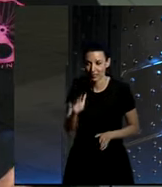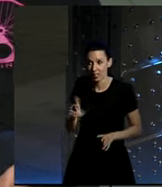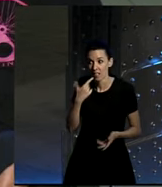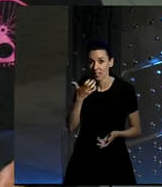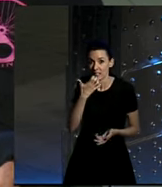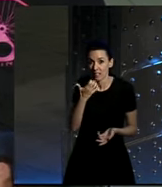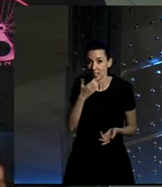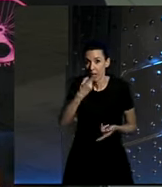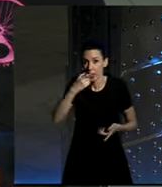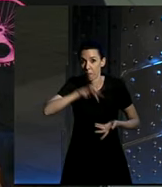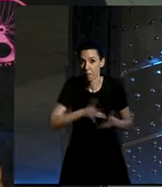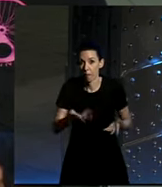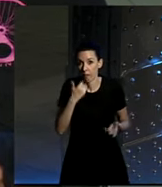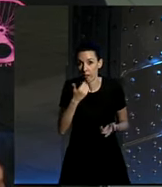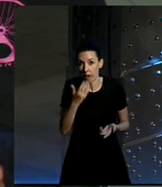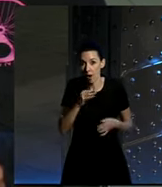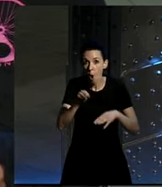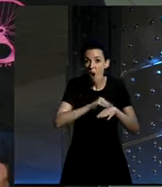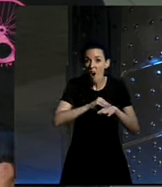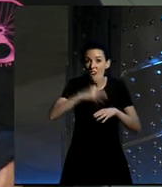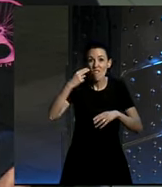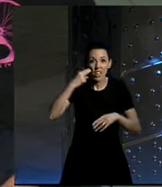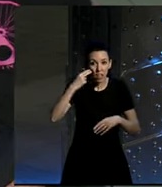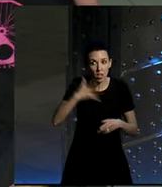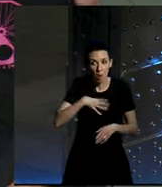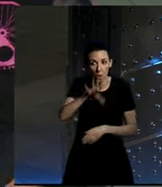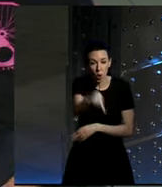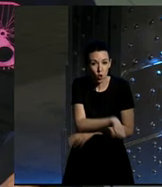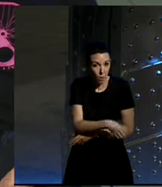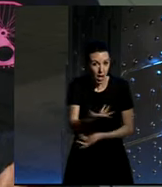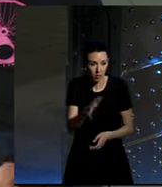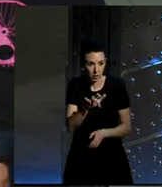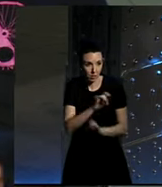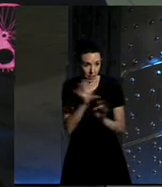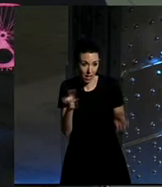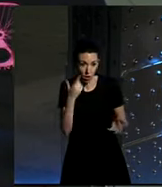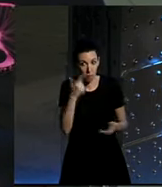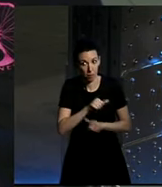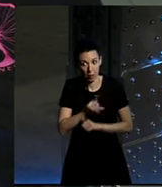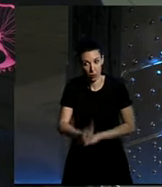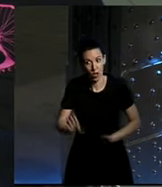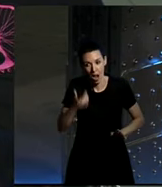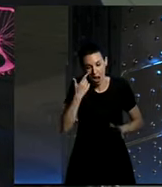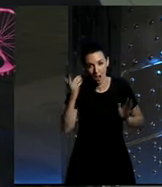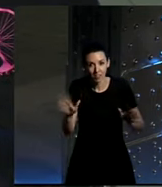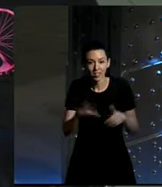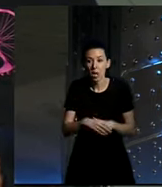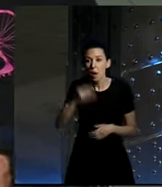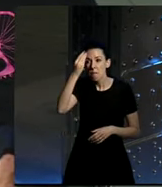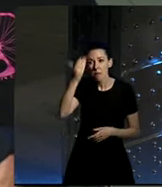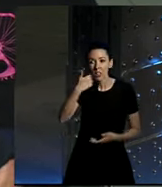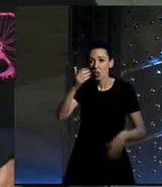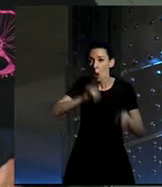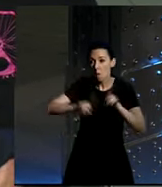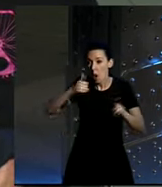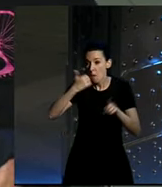si acaba el betadine pues lo podemos comprar sí, sí después de beber nos lo hay sí, vamos que no creo que haya problemas